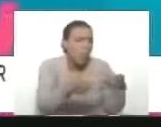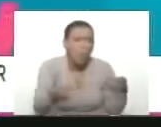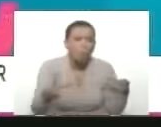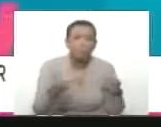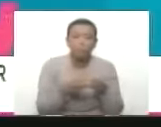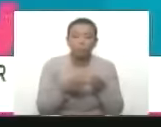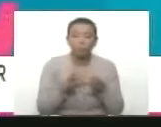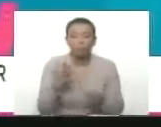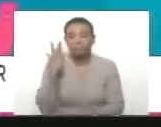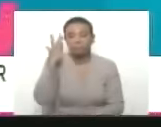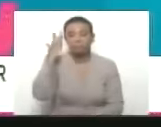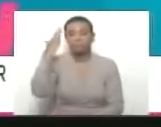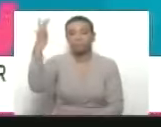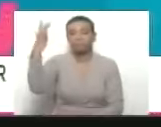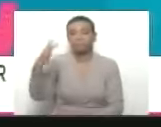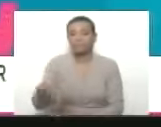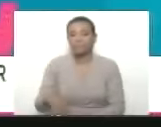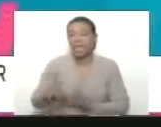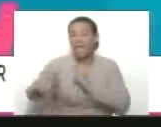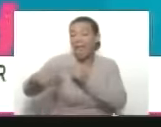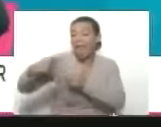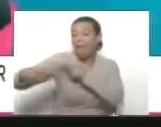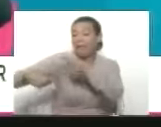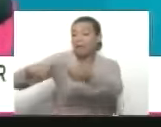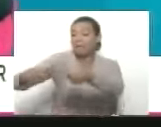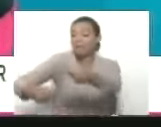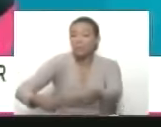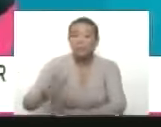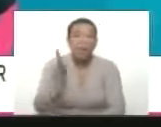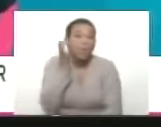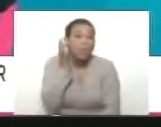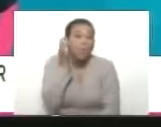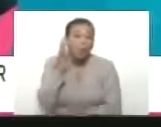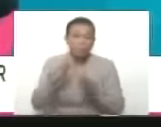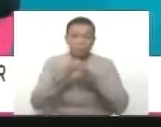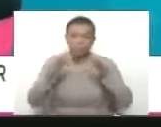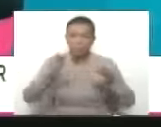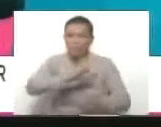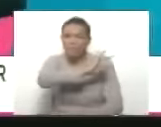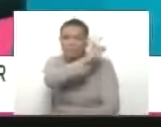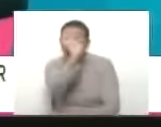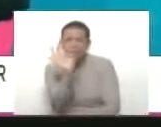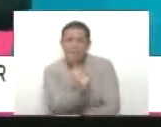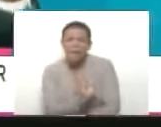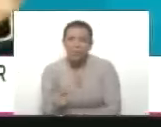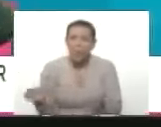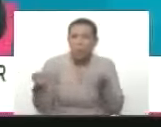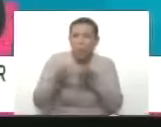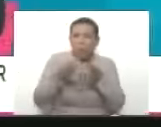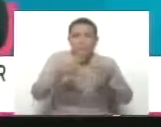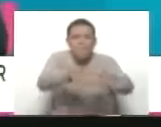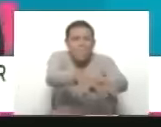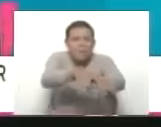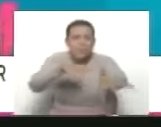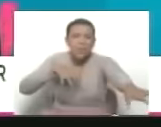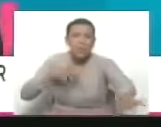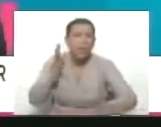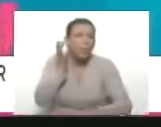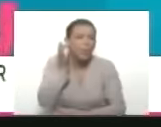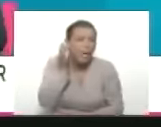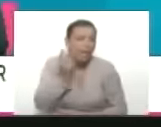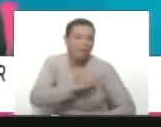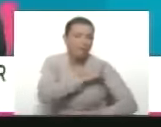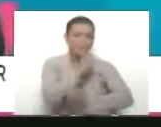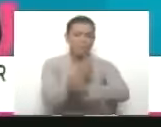es un gran sueño de varias generaciones de mujeres tener una poderosa federación que agrupe a millones y millones de mujeres